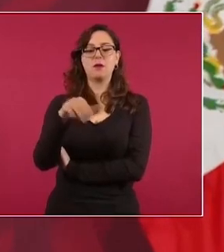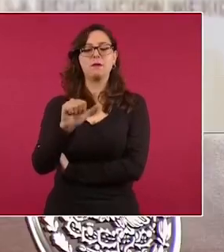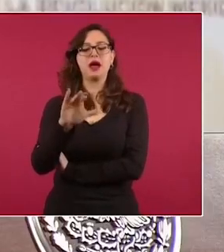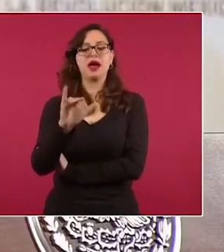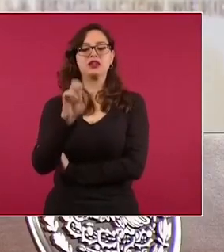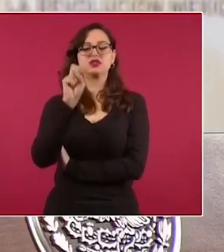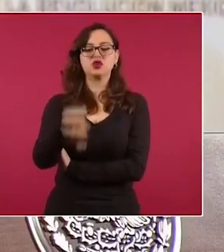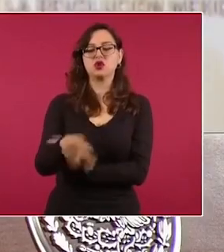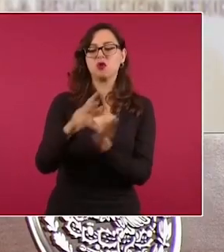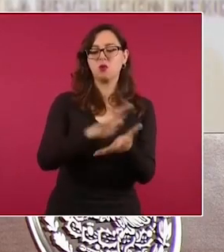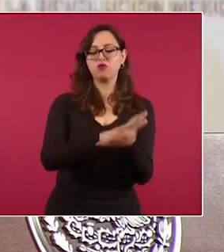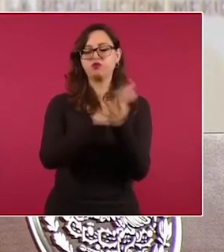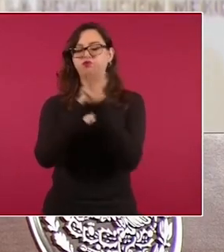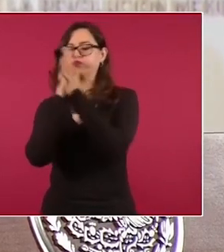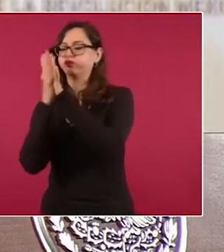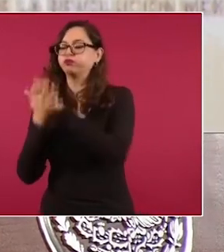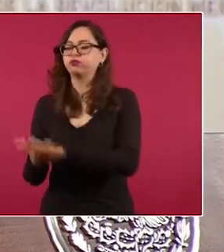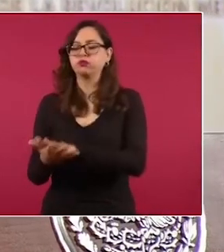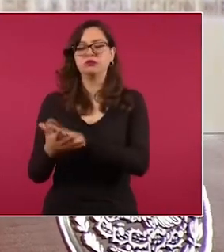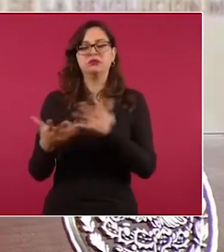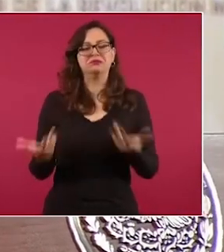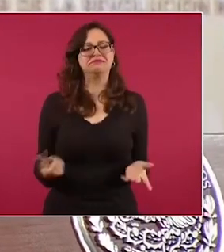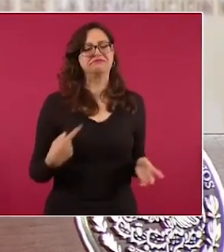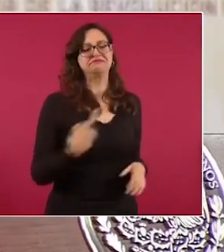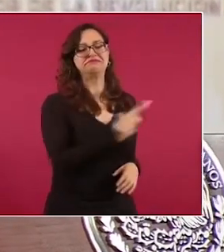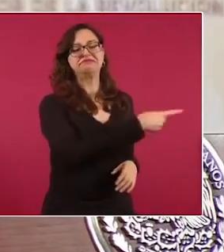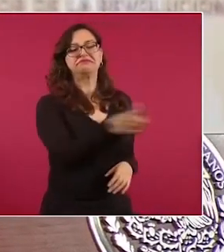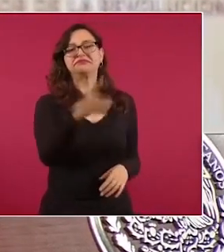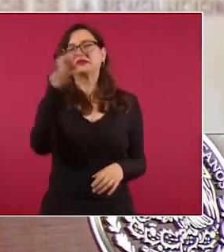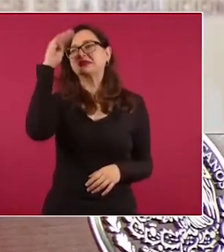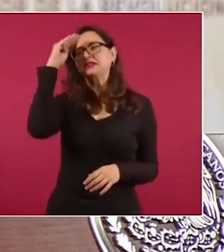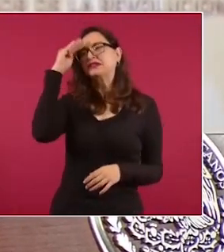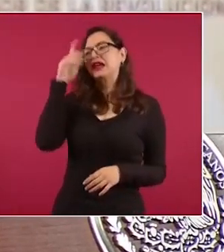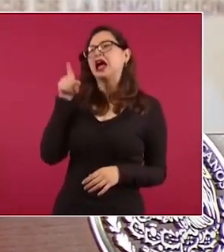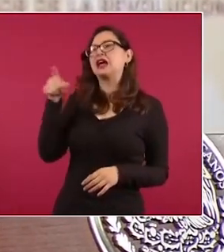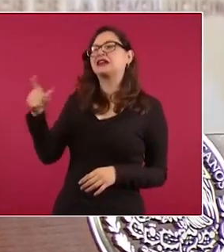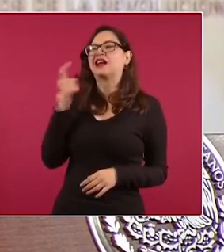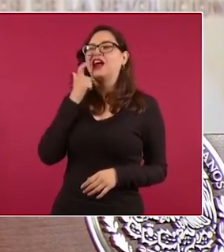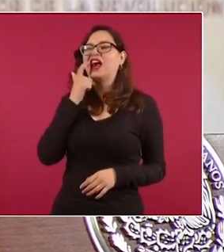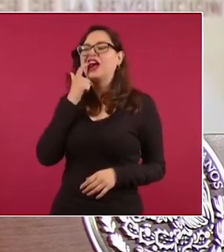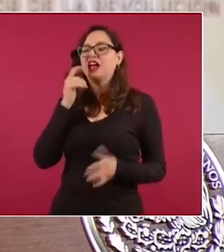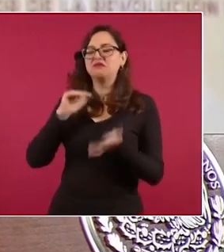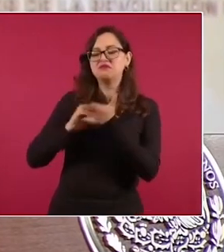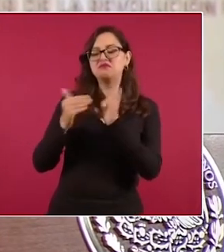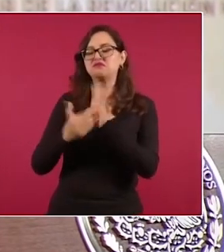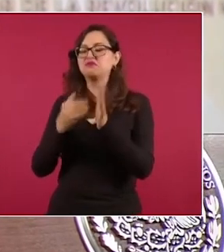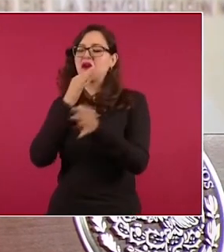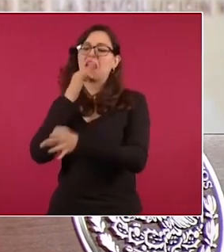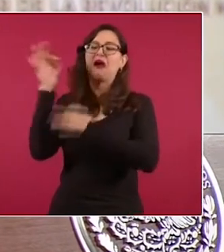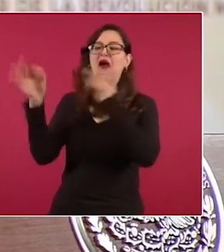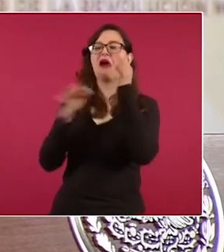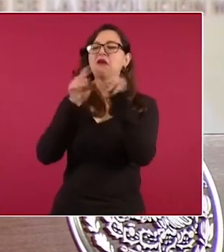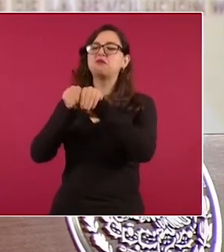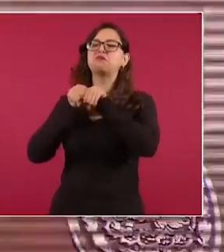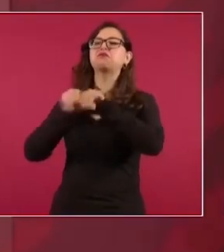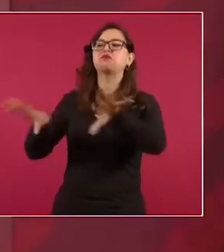como se dice más publicitariamente, un eslogan. Yo advertí,